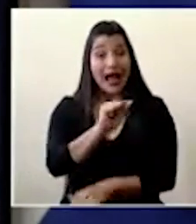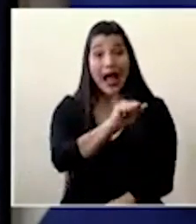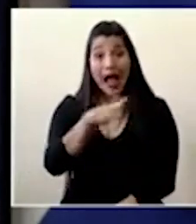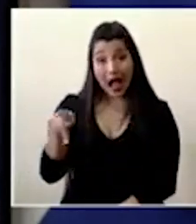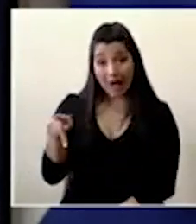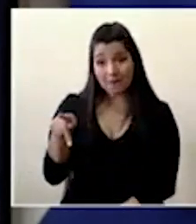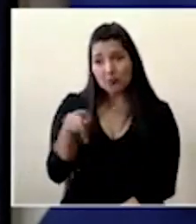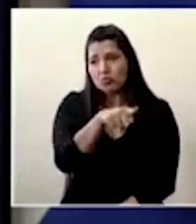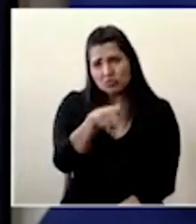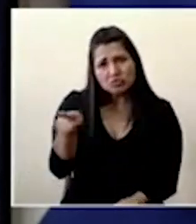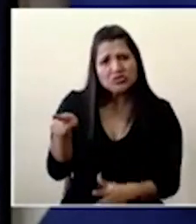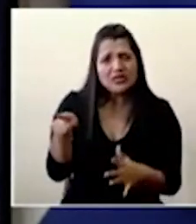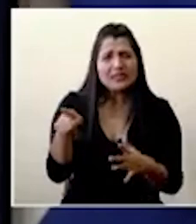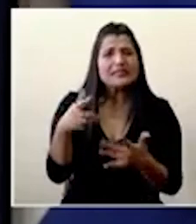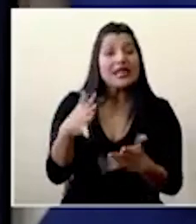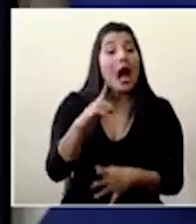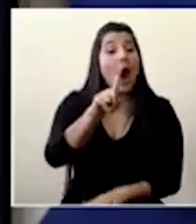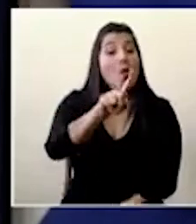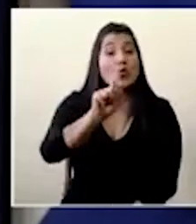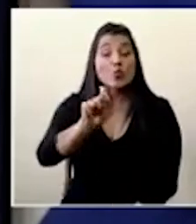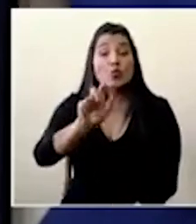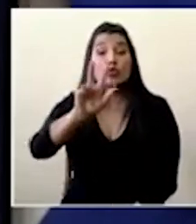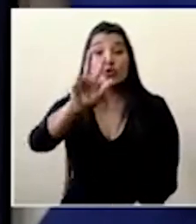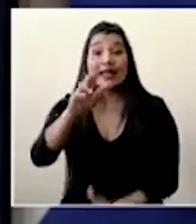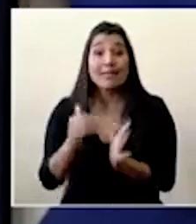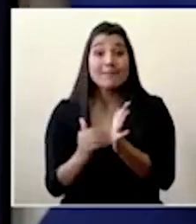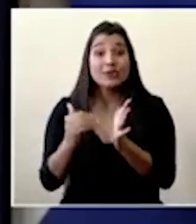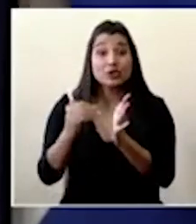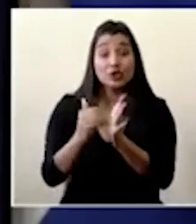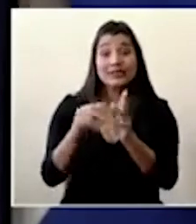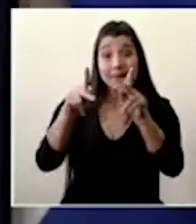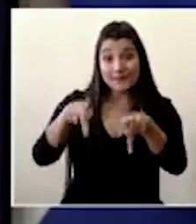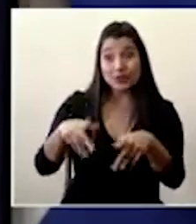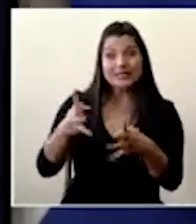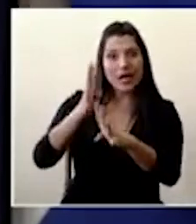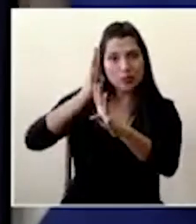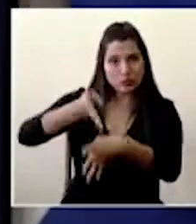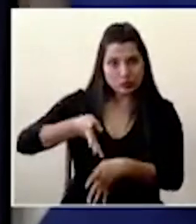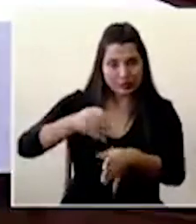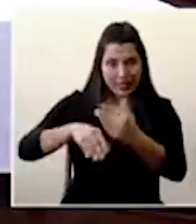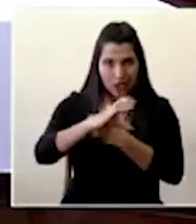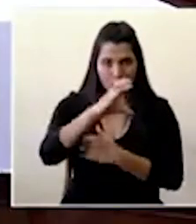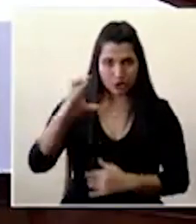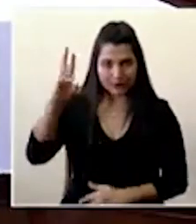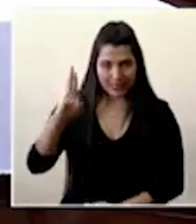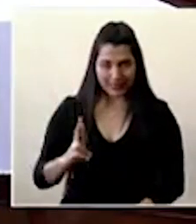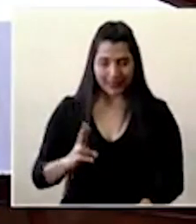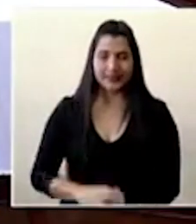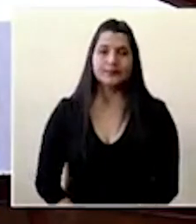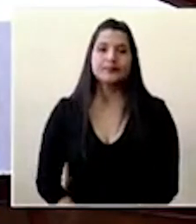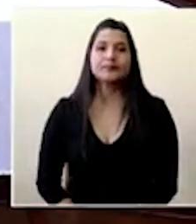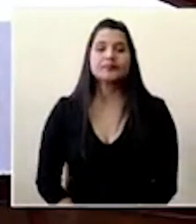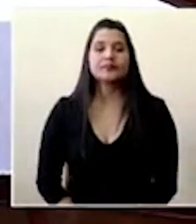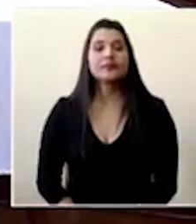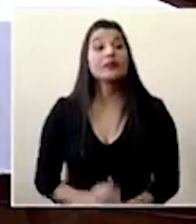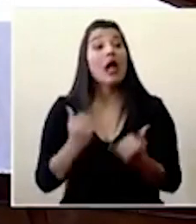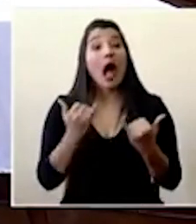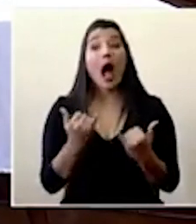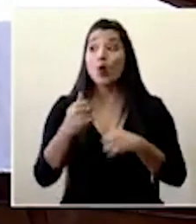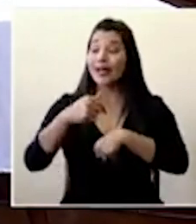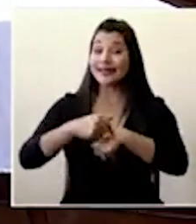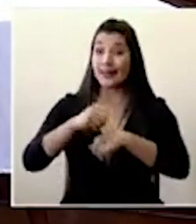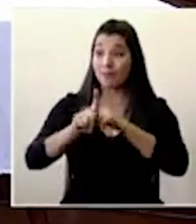descargado ya más de 1.3 millones de veces en nuestro país. Entrando al periodo de consultas,